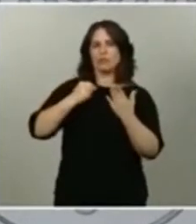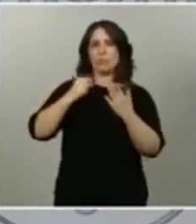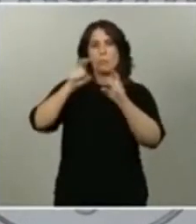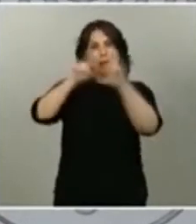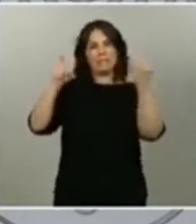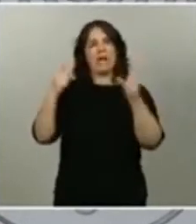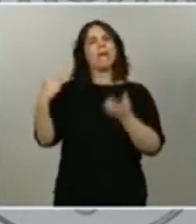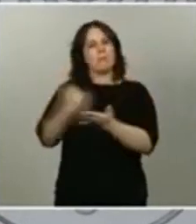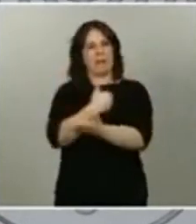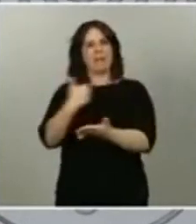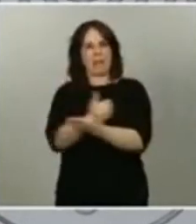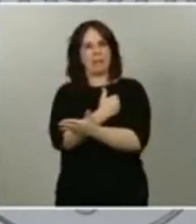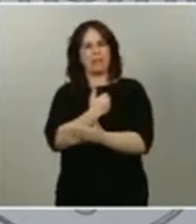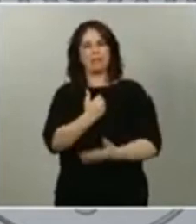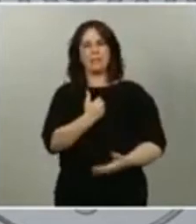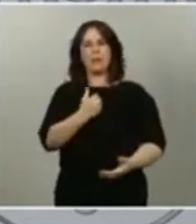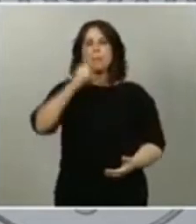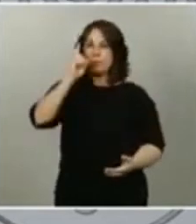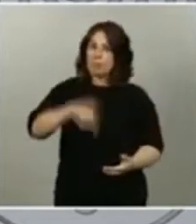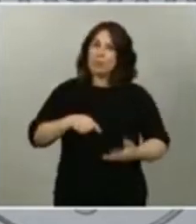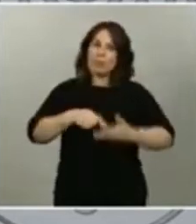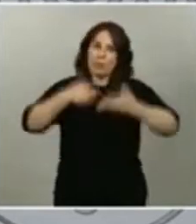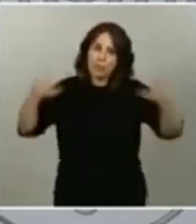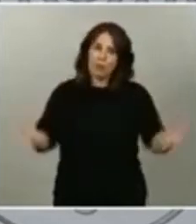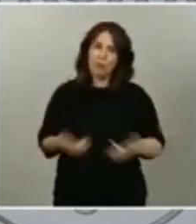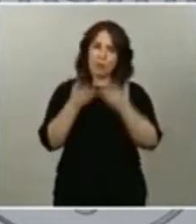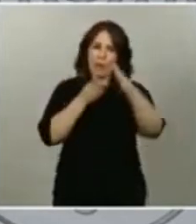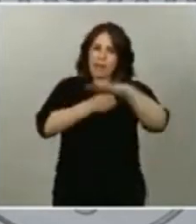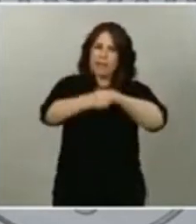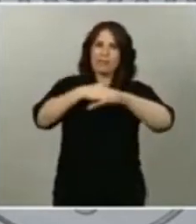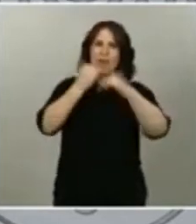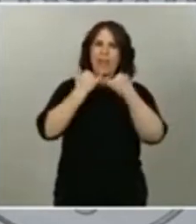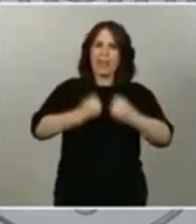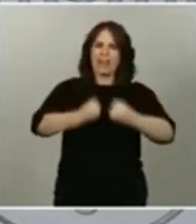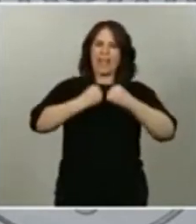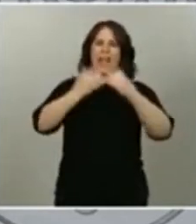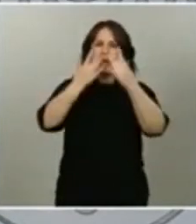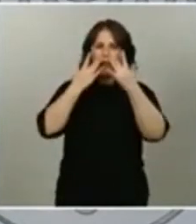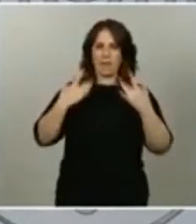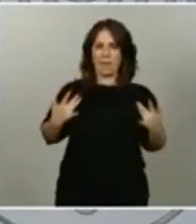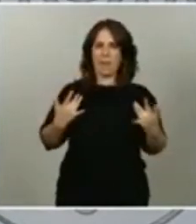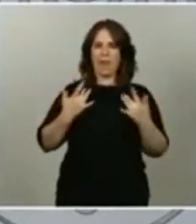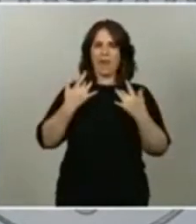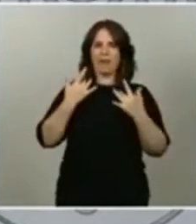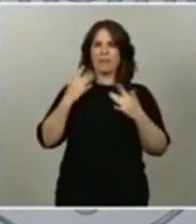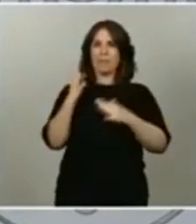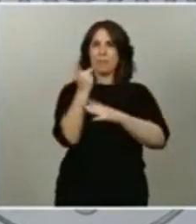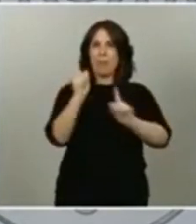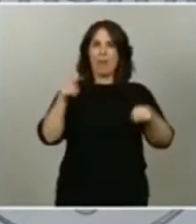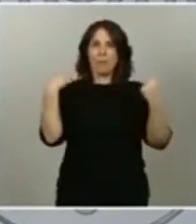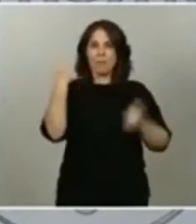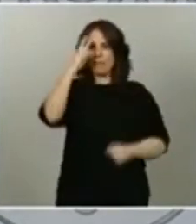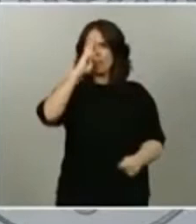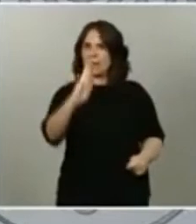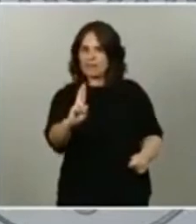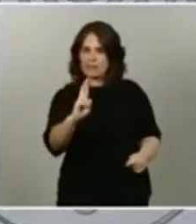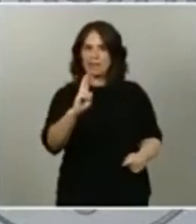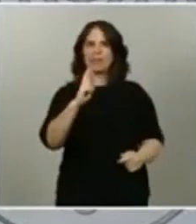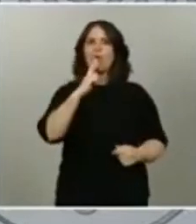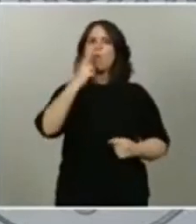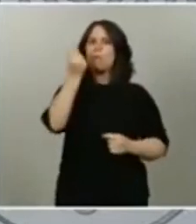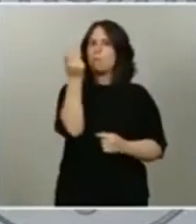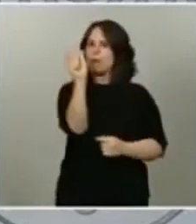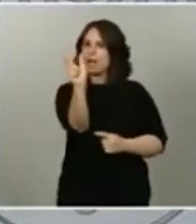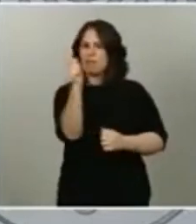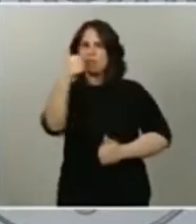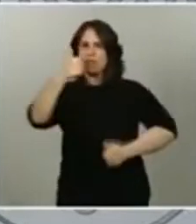también promoviendo el acceso a una energía limpia respetuosa con el medioambiente con un precio competitivo que les